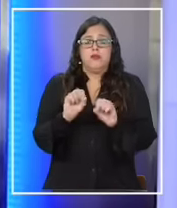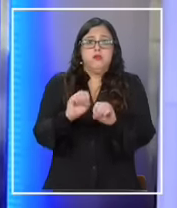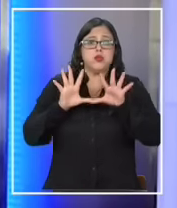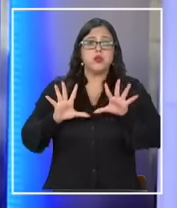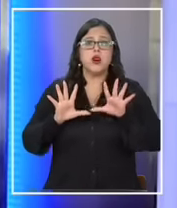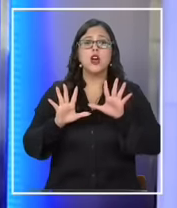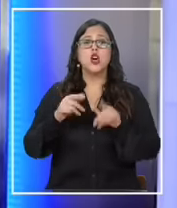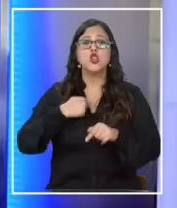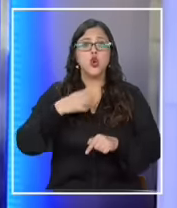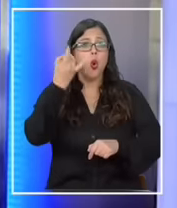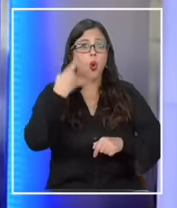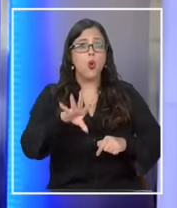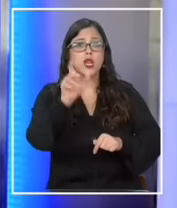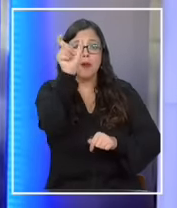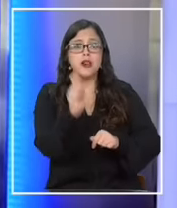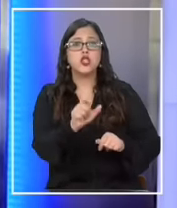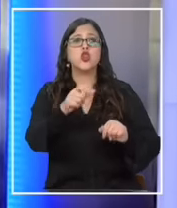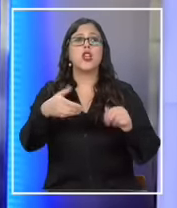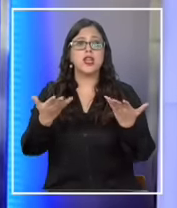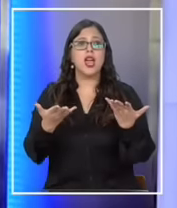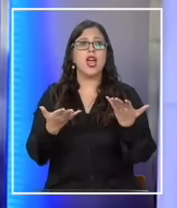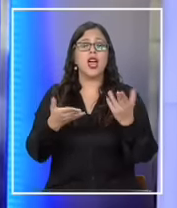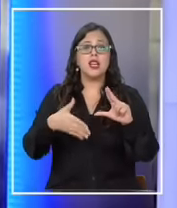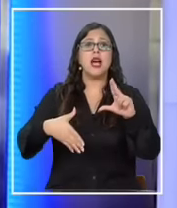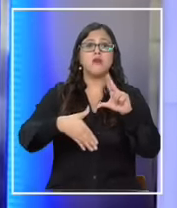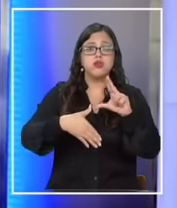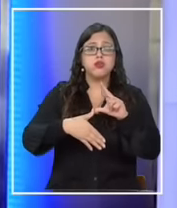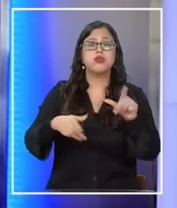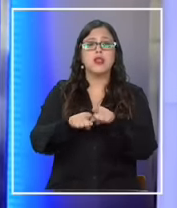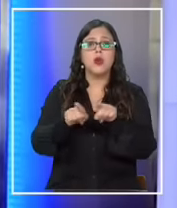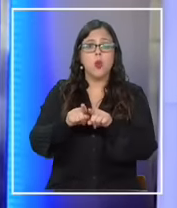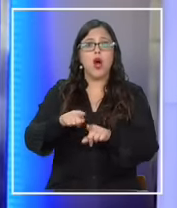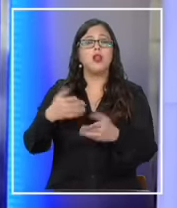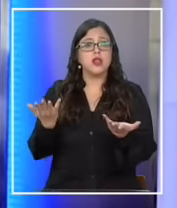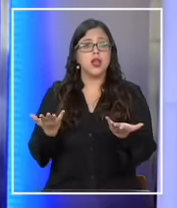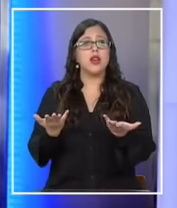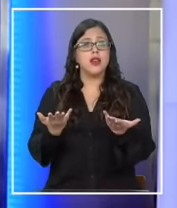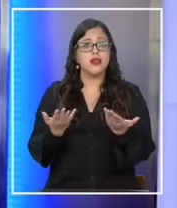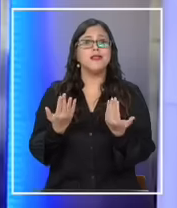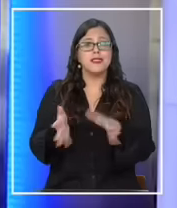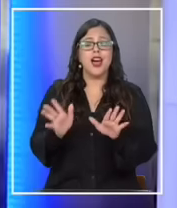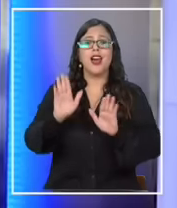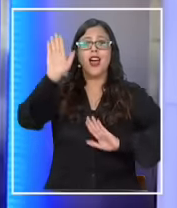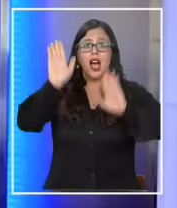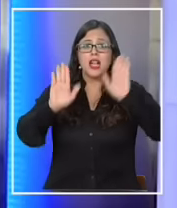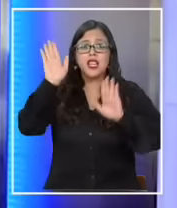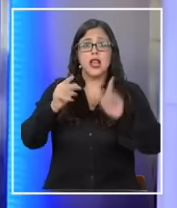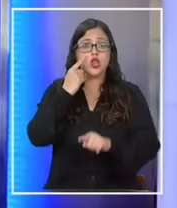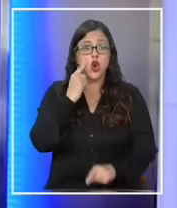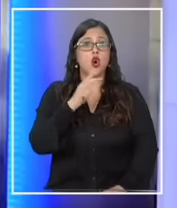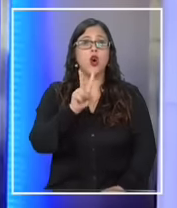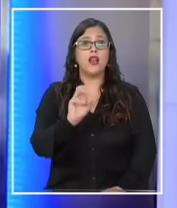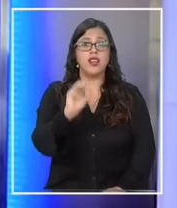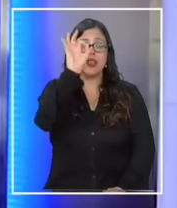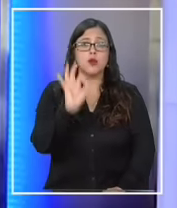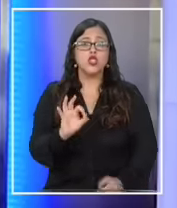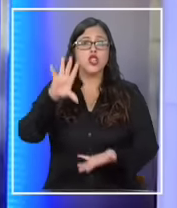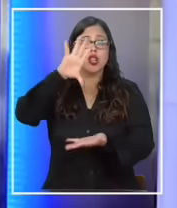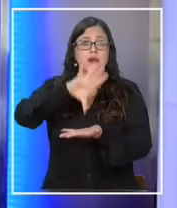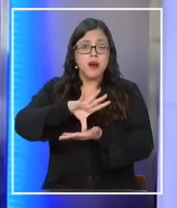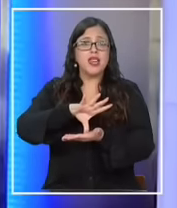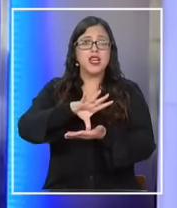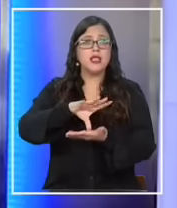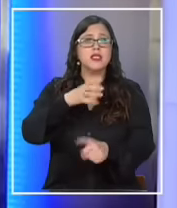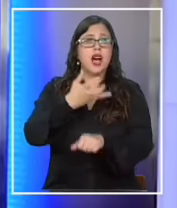en ambos partidos que se está postulando. Creo que es increíblemente importante porque el 20% del país está